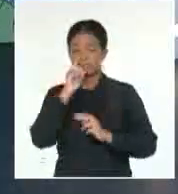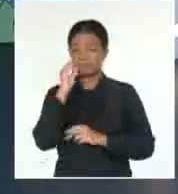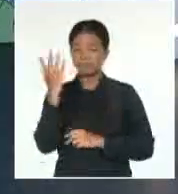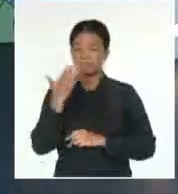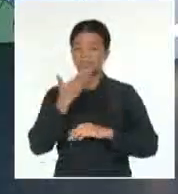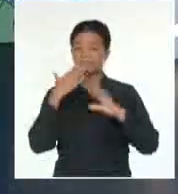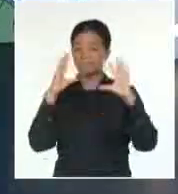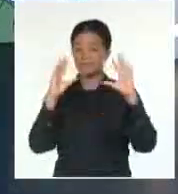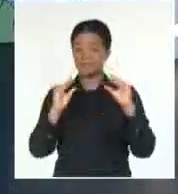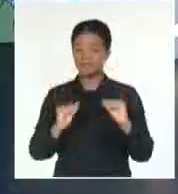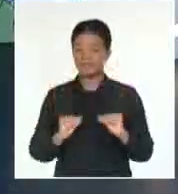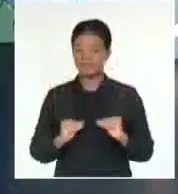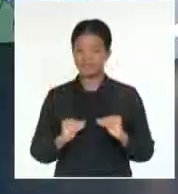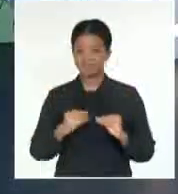pase un día muy feliz y hasta mañana.